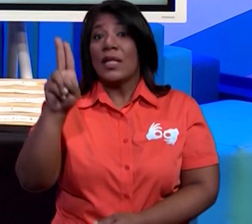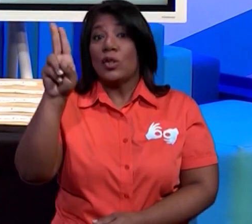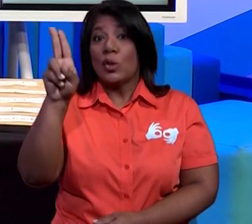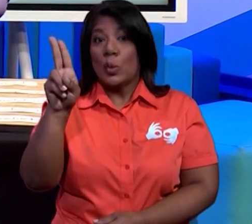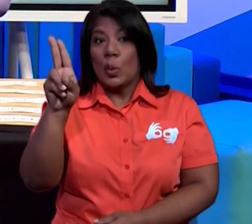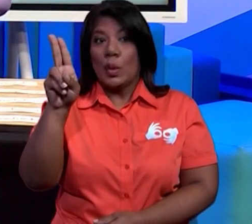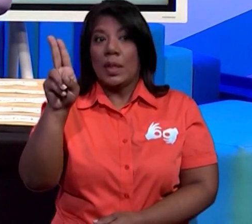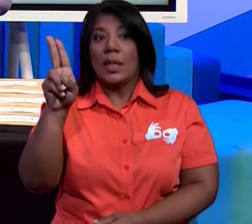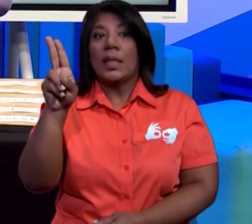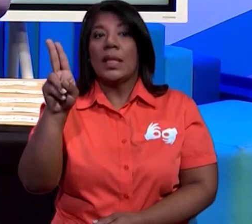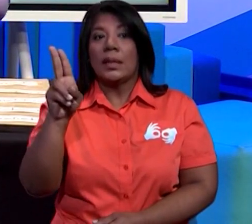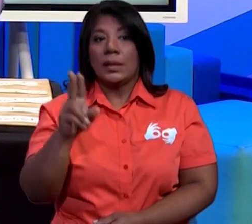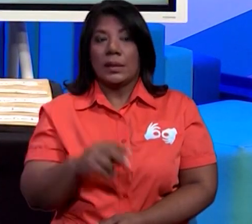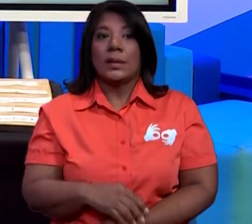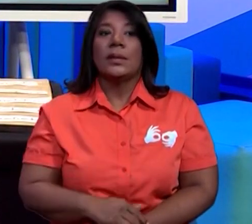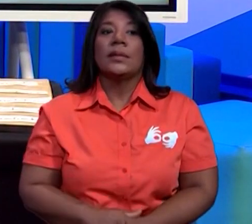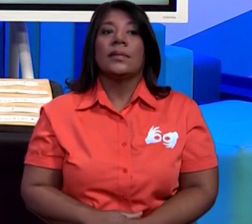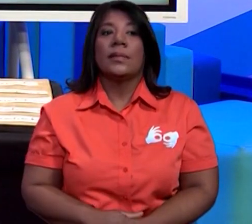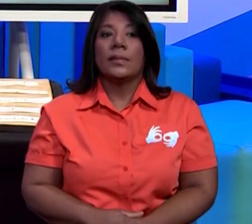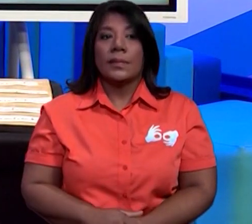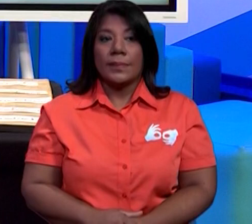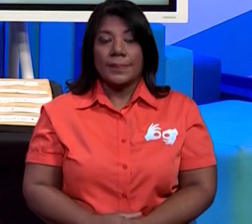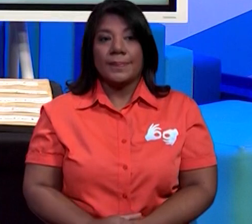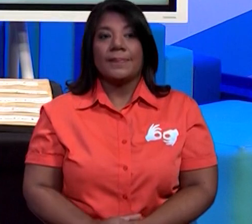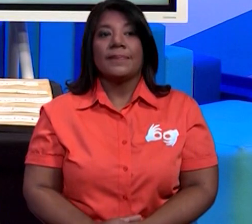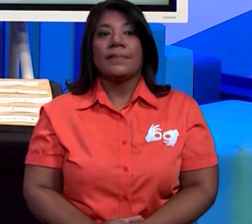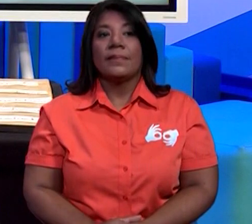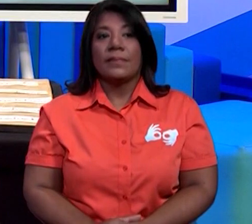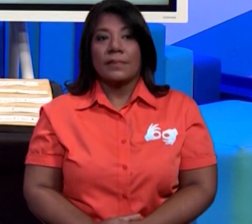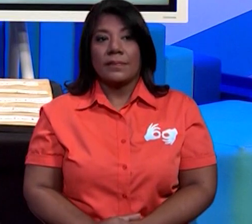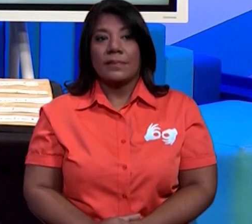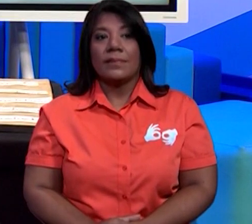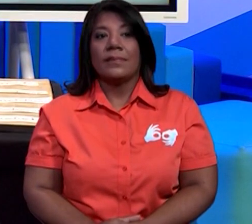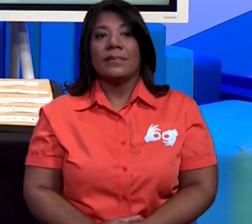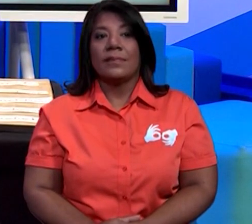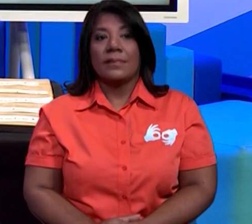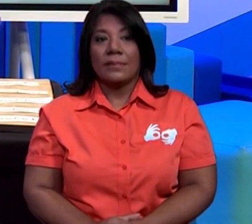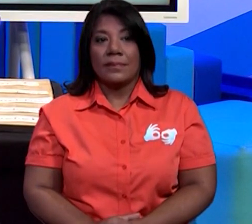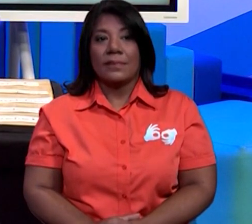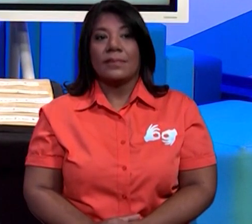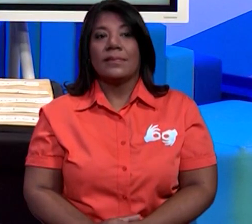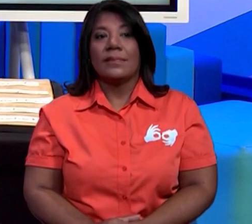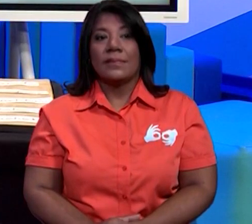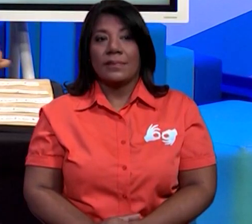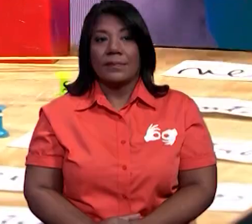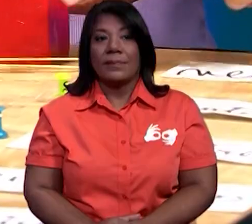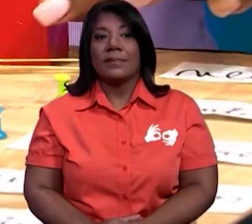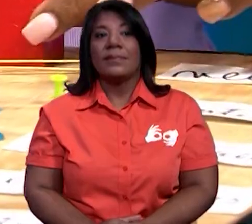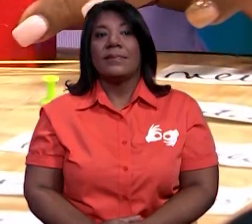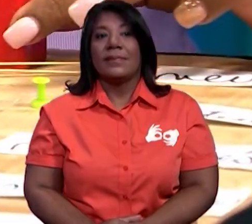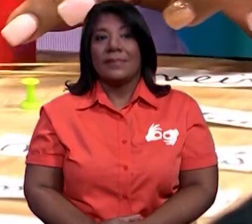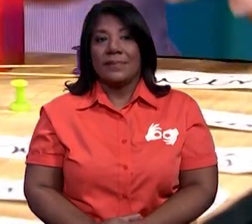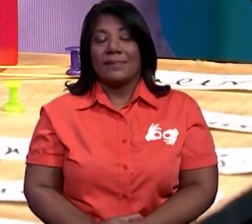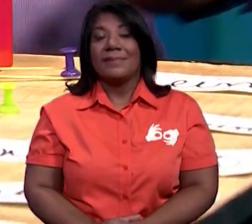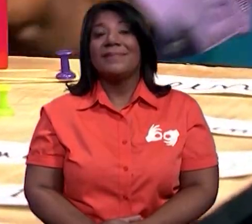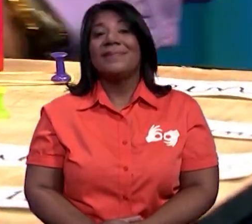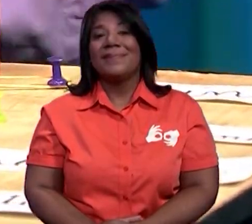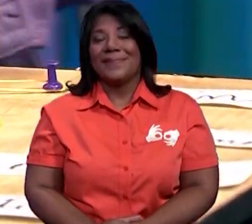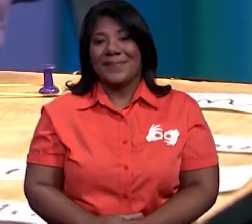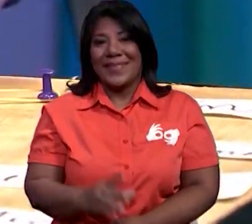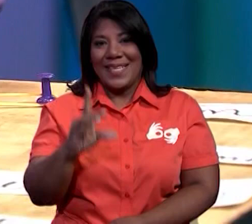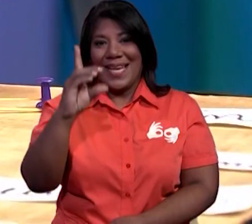cada una, uno, dos, tres. Y si colocamos dos, serían las